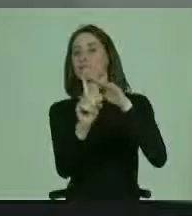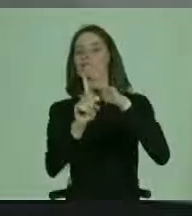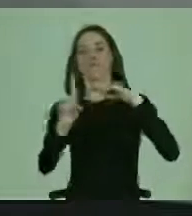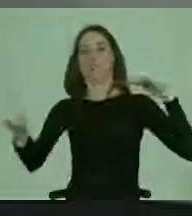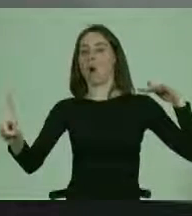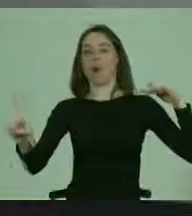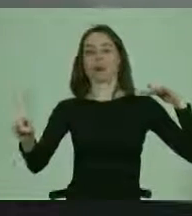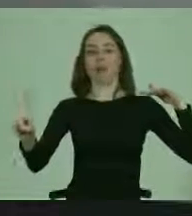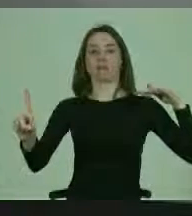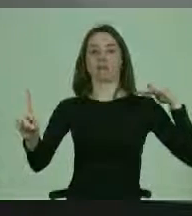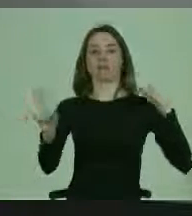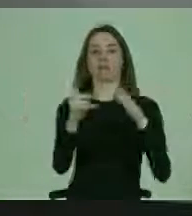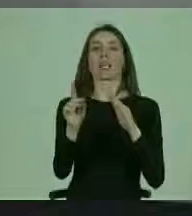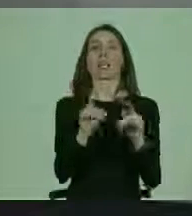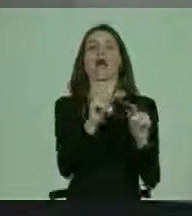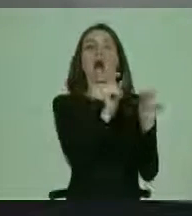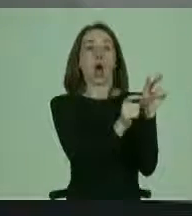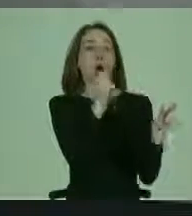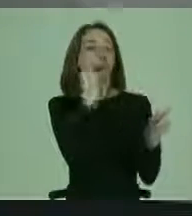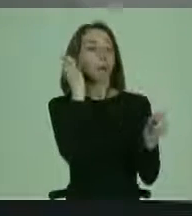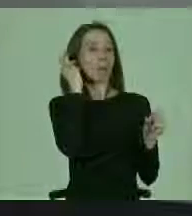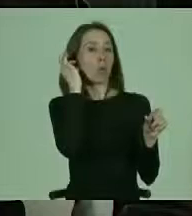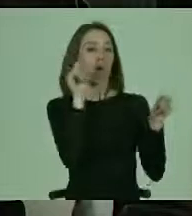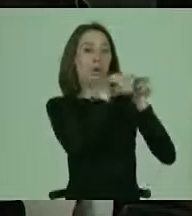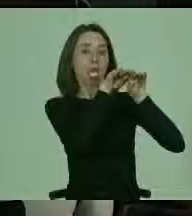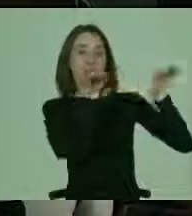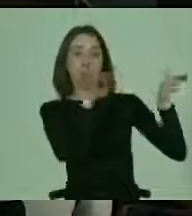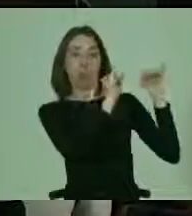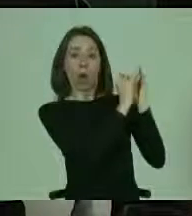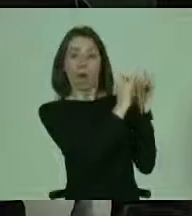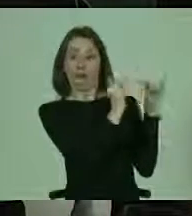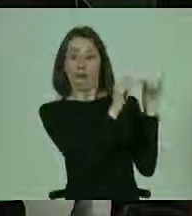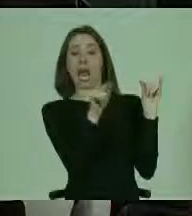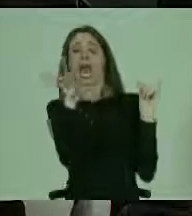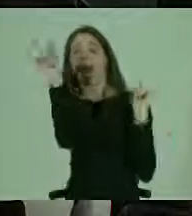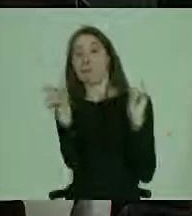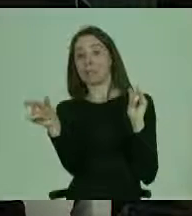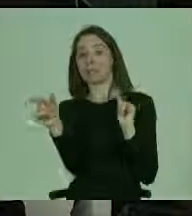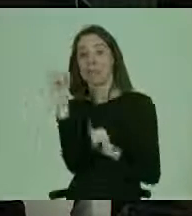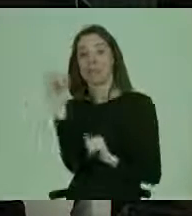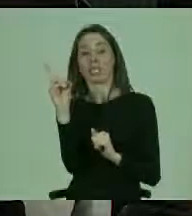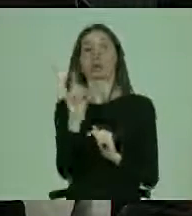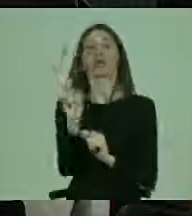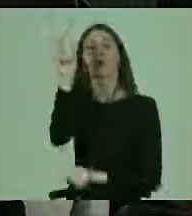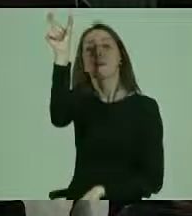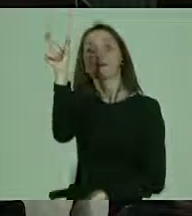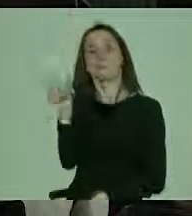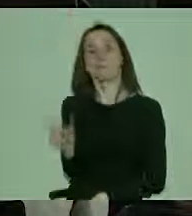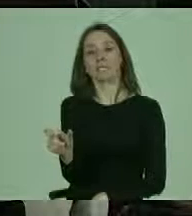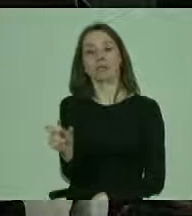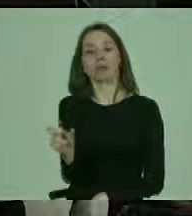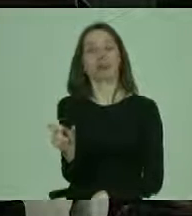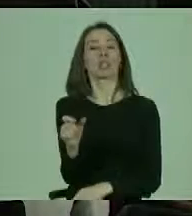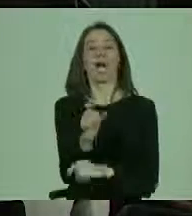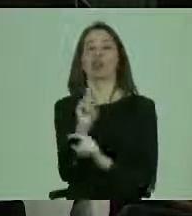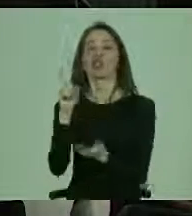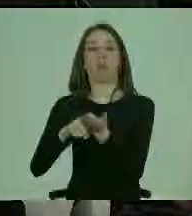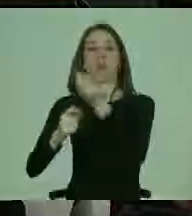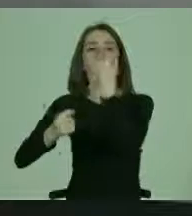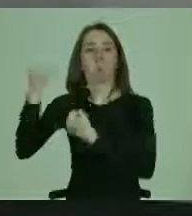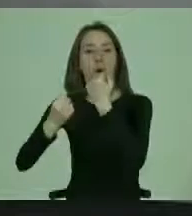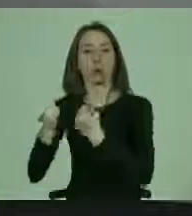salir de lo que son los hombres y las mujeres estándar, se reputa entonces que son personas improductivas,